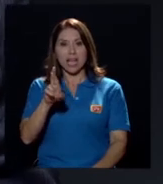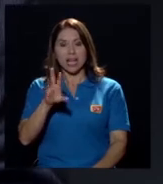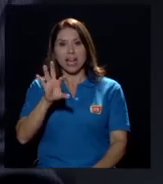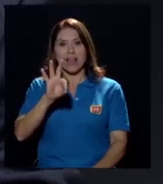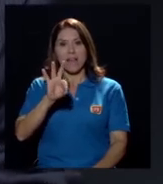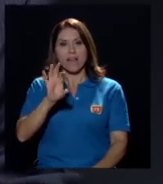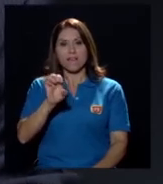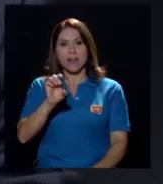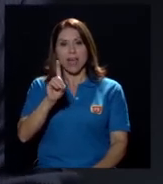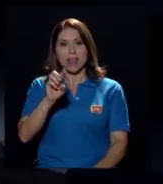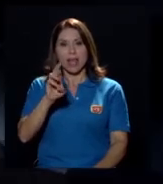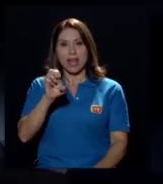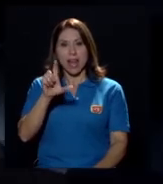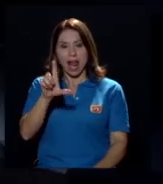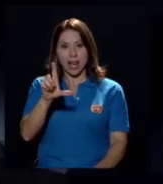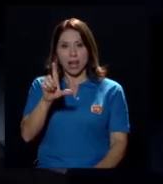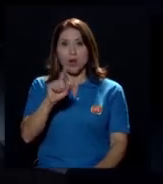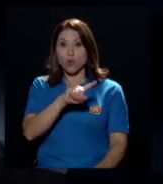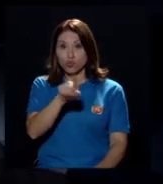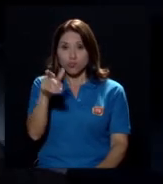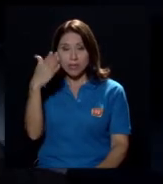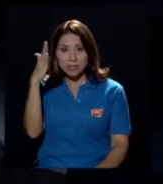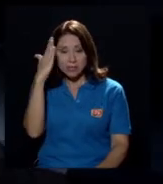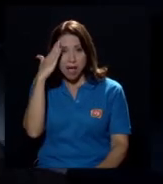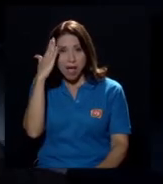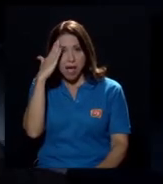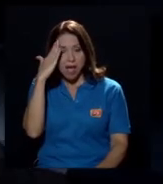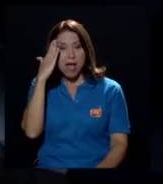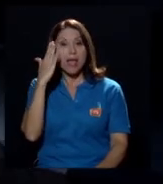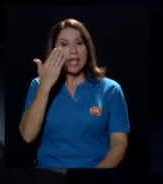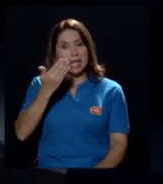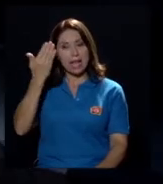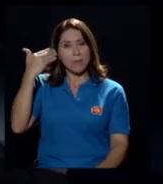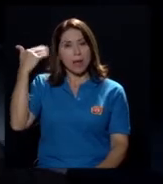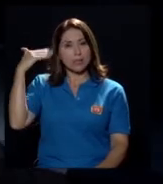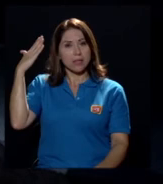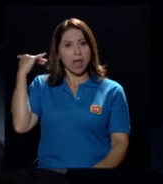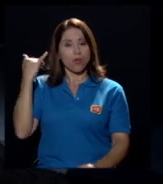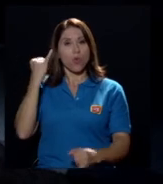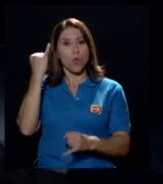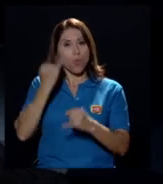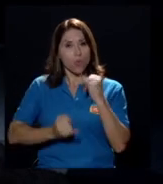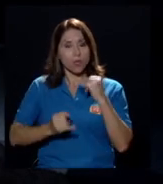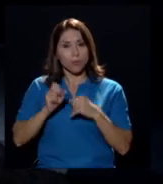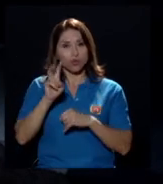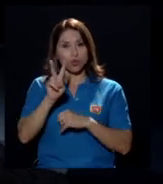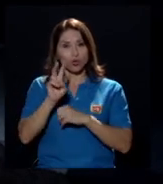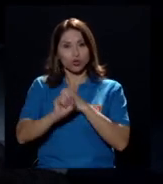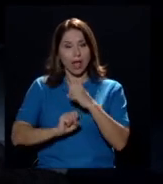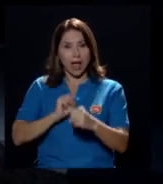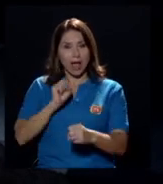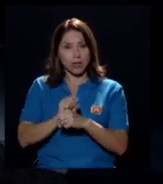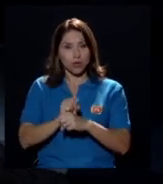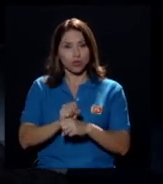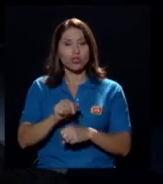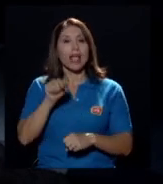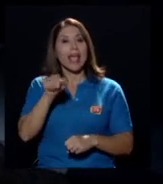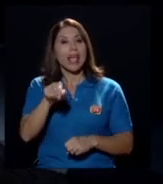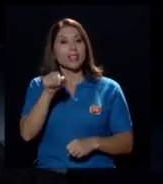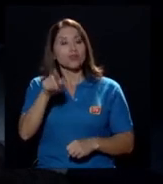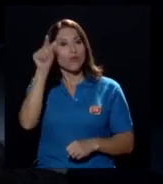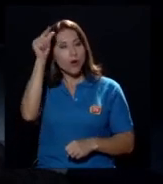Ustedes todos saben que en el pasado, en los últimos 12 años, ese fue un gobierno